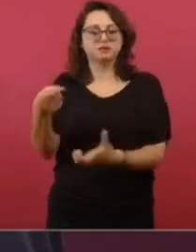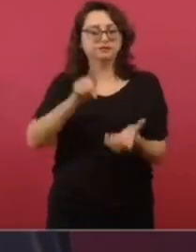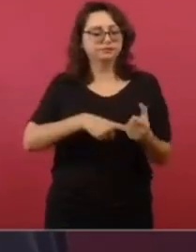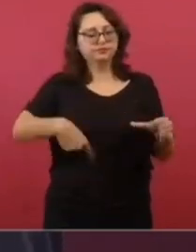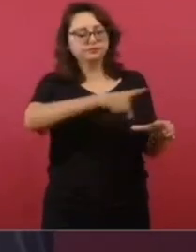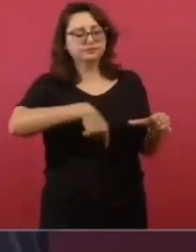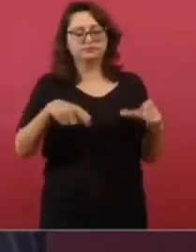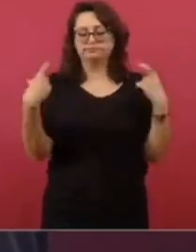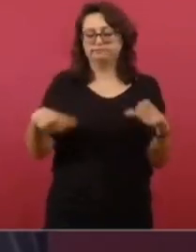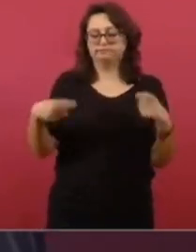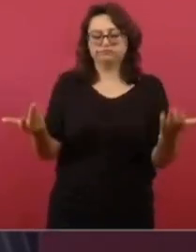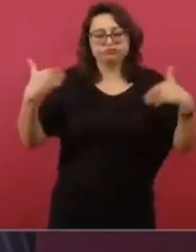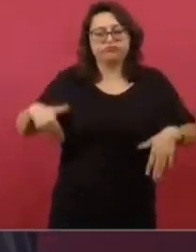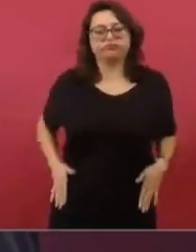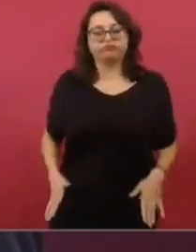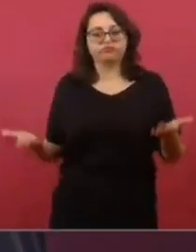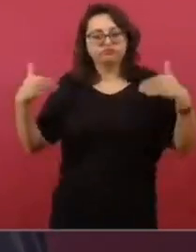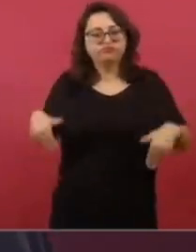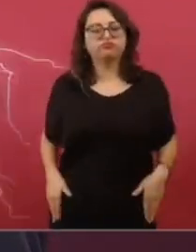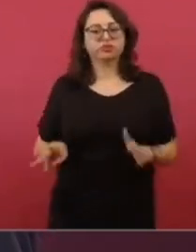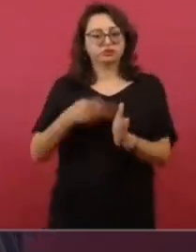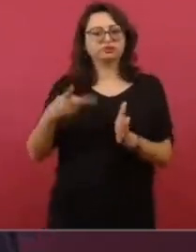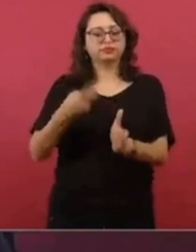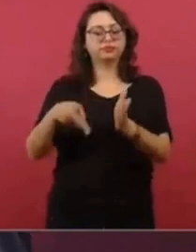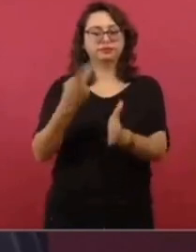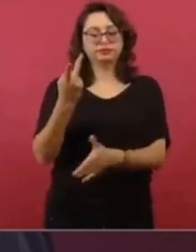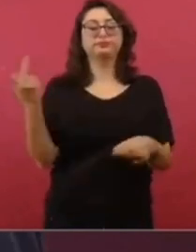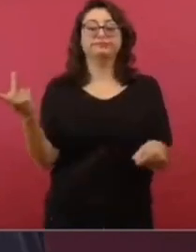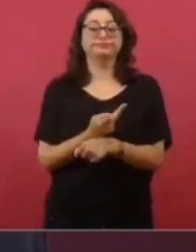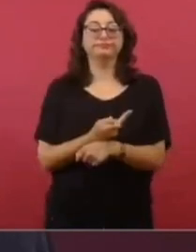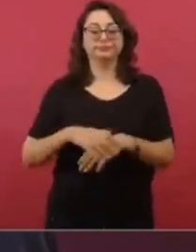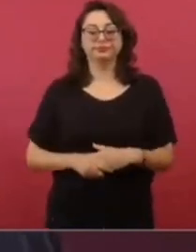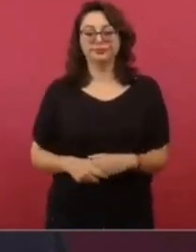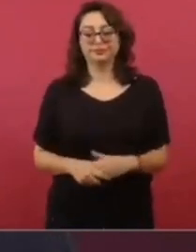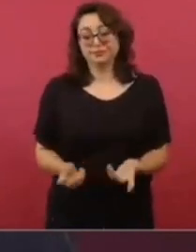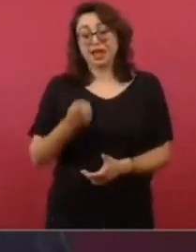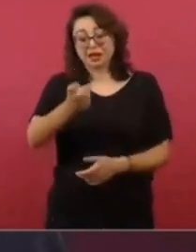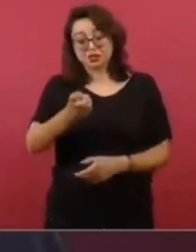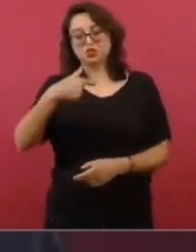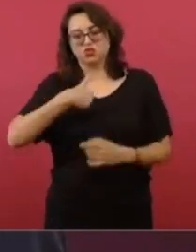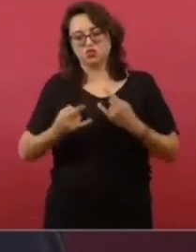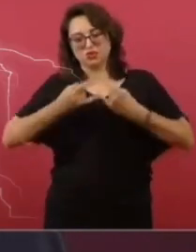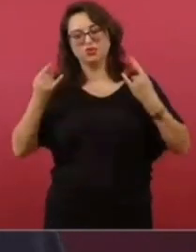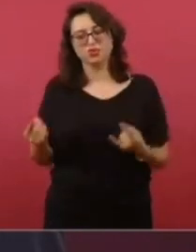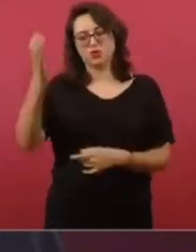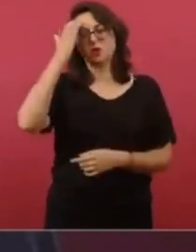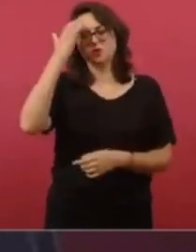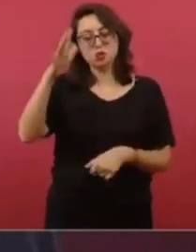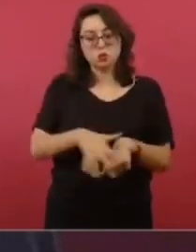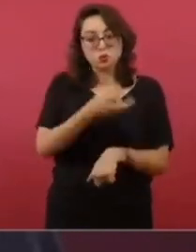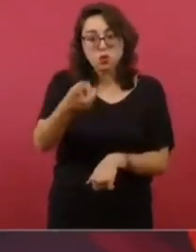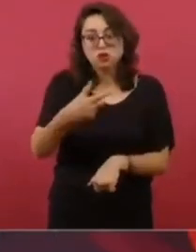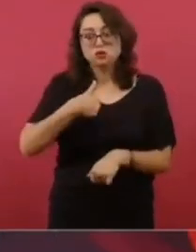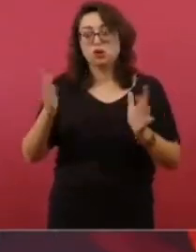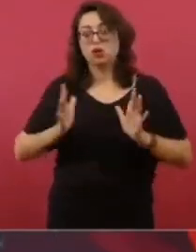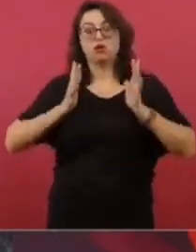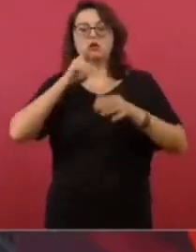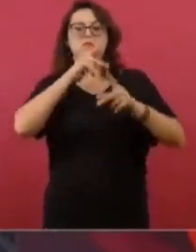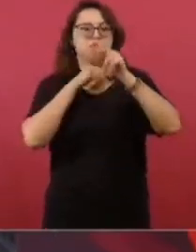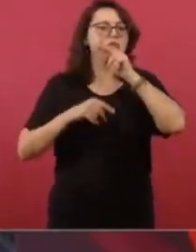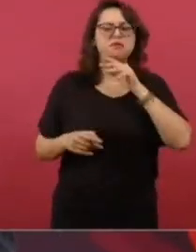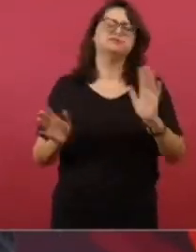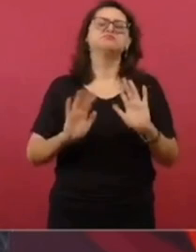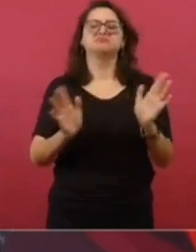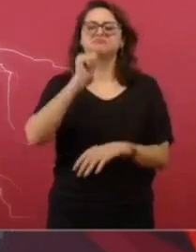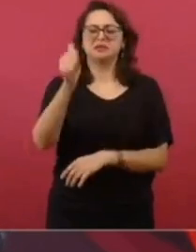Esto es la otra historia. Entonces, si yo no conociera esto, estaría yo preocupado.